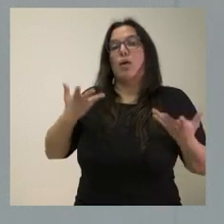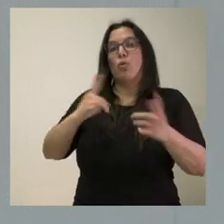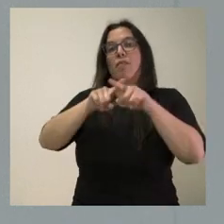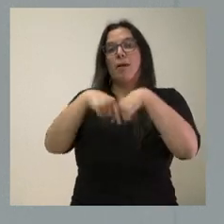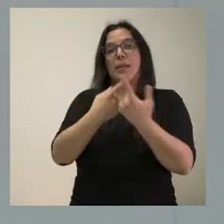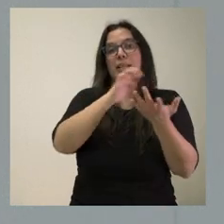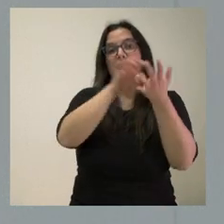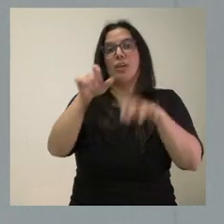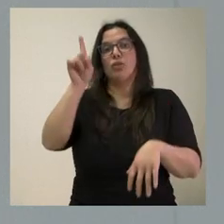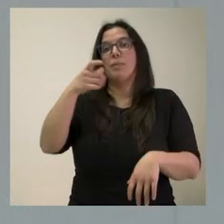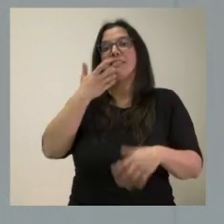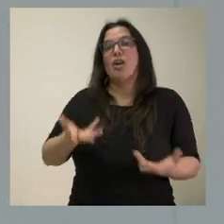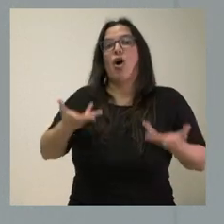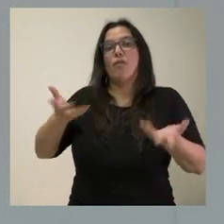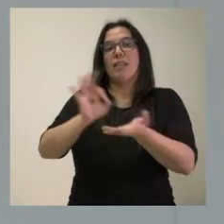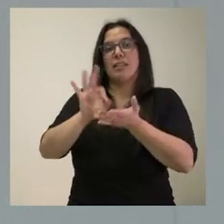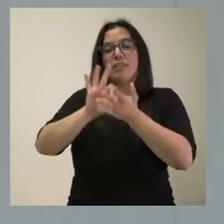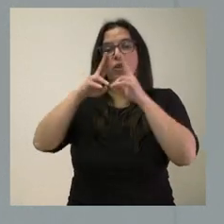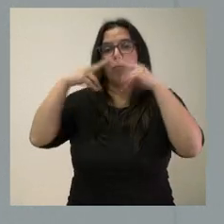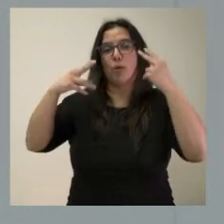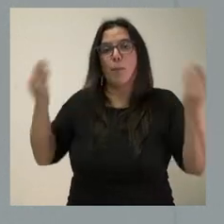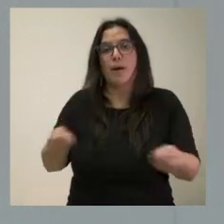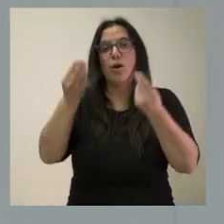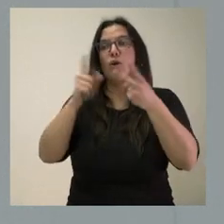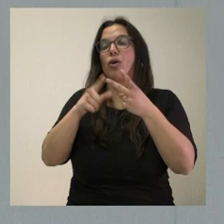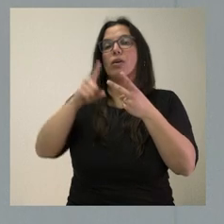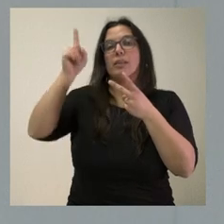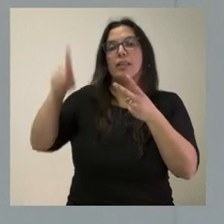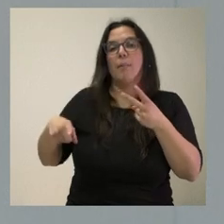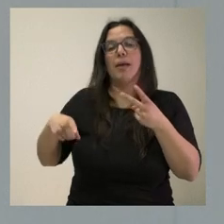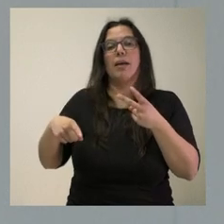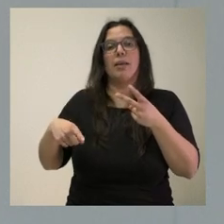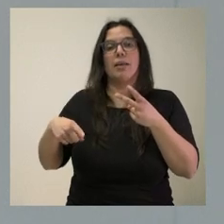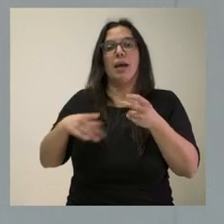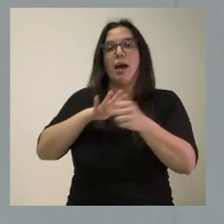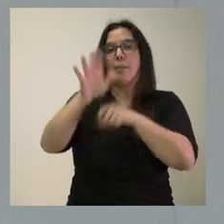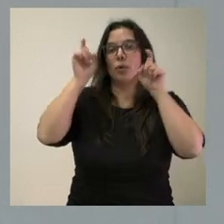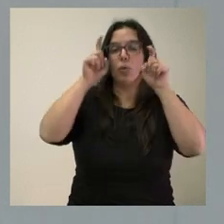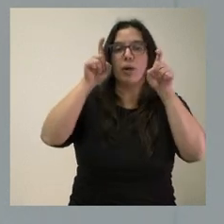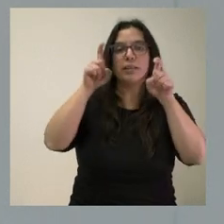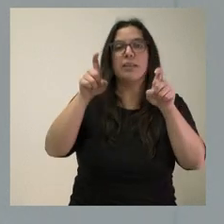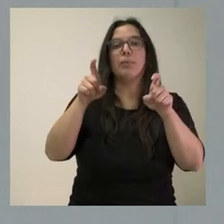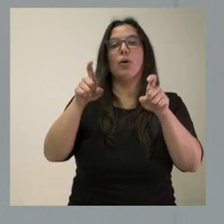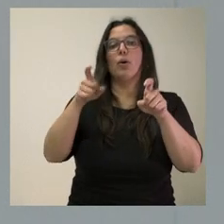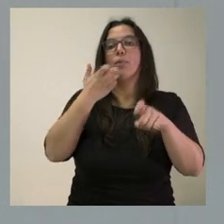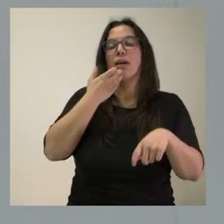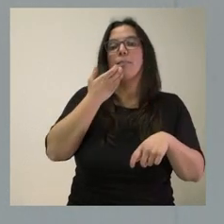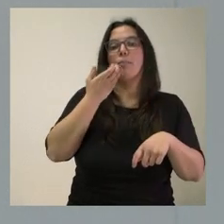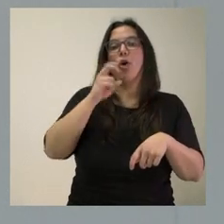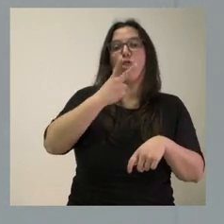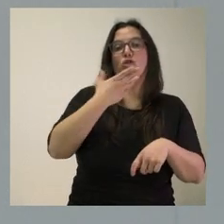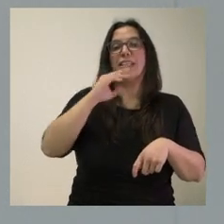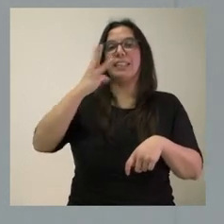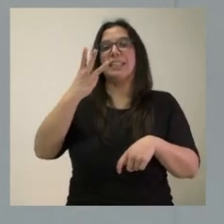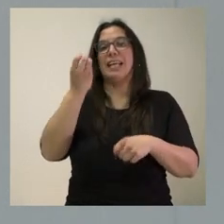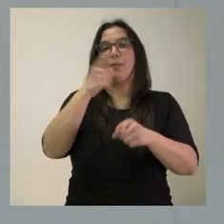Castilla y León mejorar los servicios públicos, es ayudar a las familias de Castilla y León en el ámbito educativo extender la gratuidad de dos a tres años,